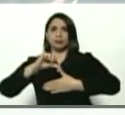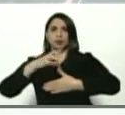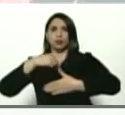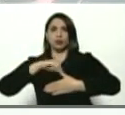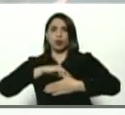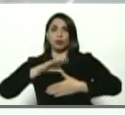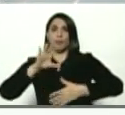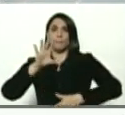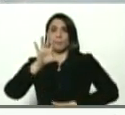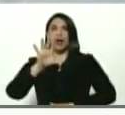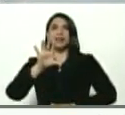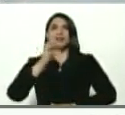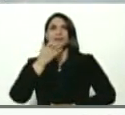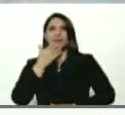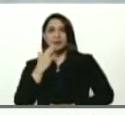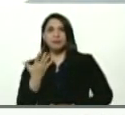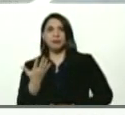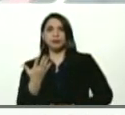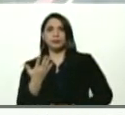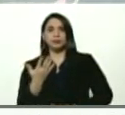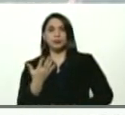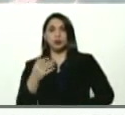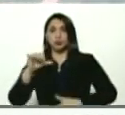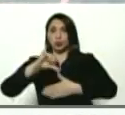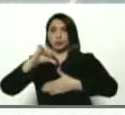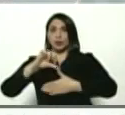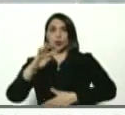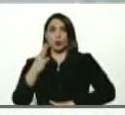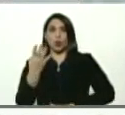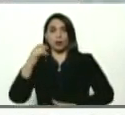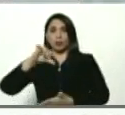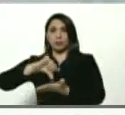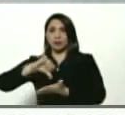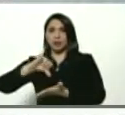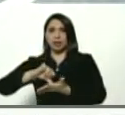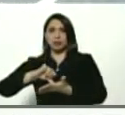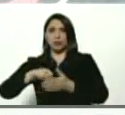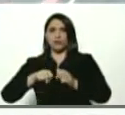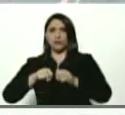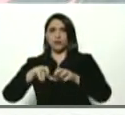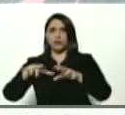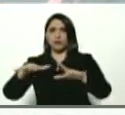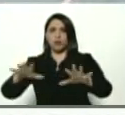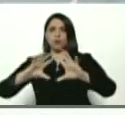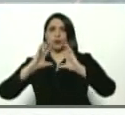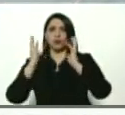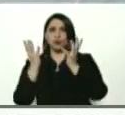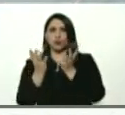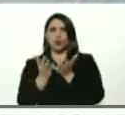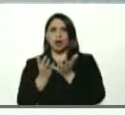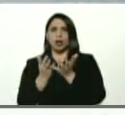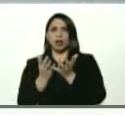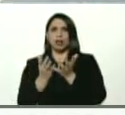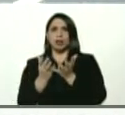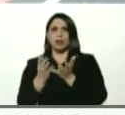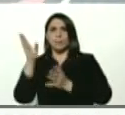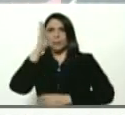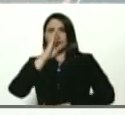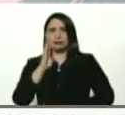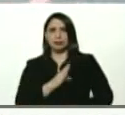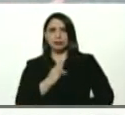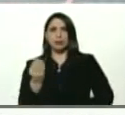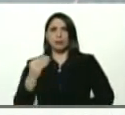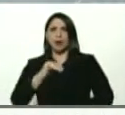sabes que en Sudamérica es el cuarto epicentro de la pandemia mundial. Por el caso de Brasil, ya vamos a dar más